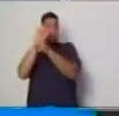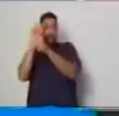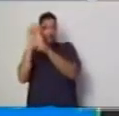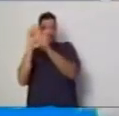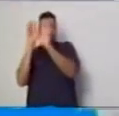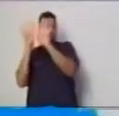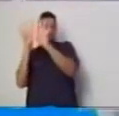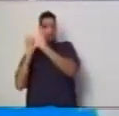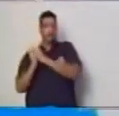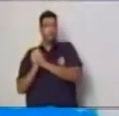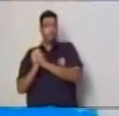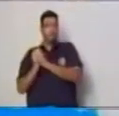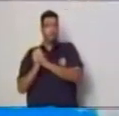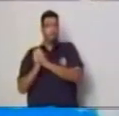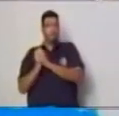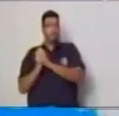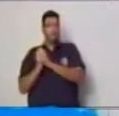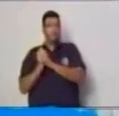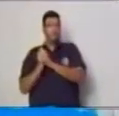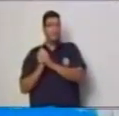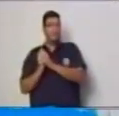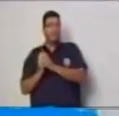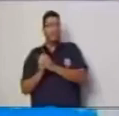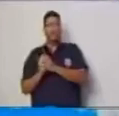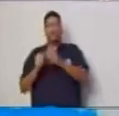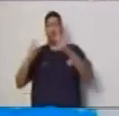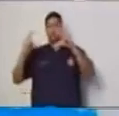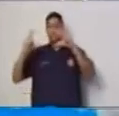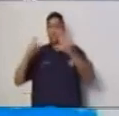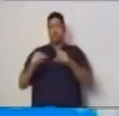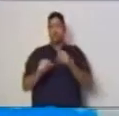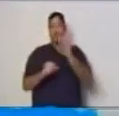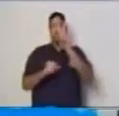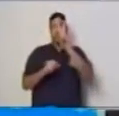dos seis